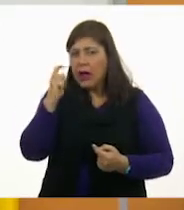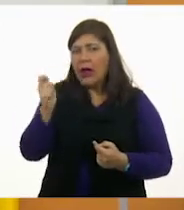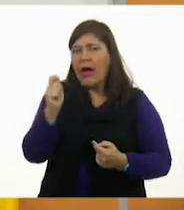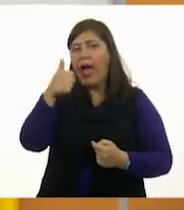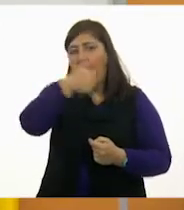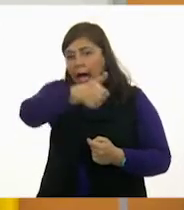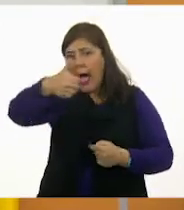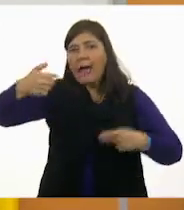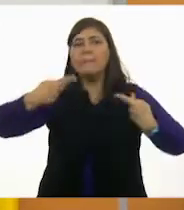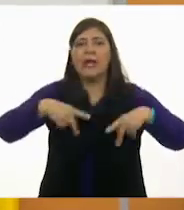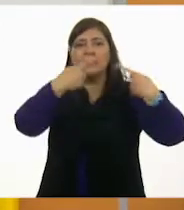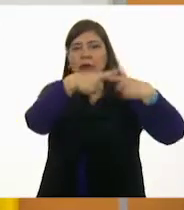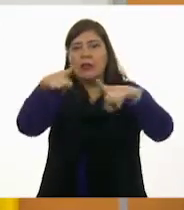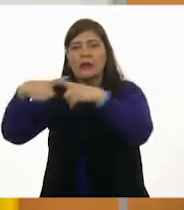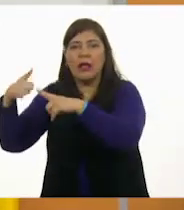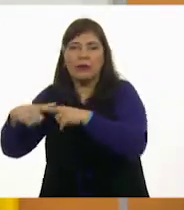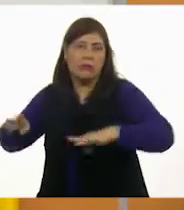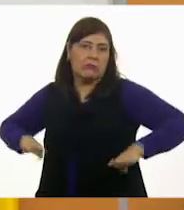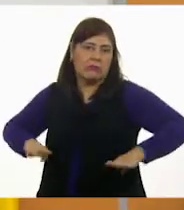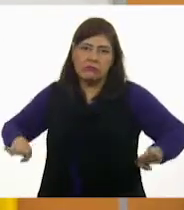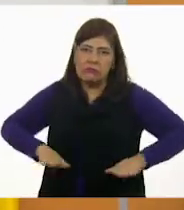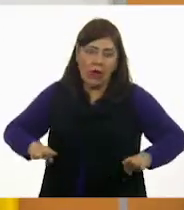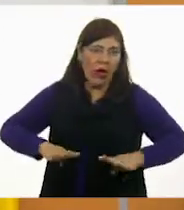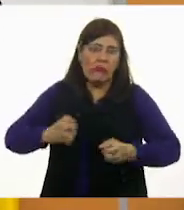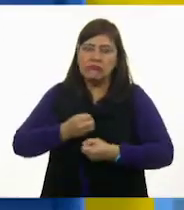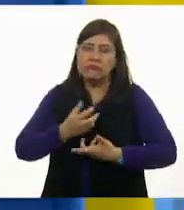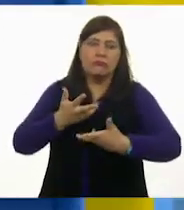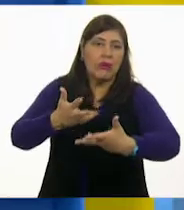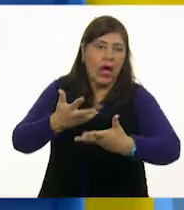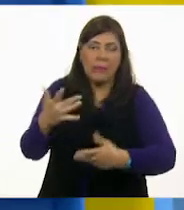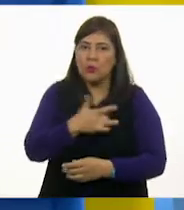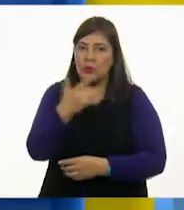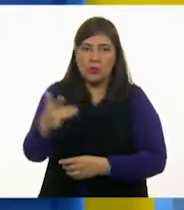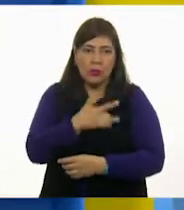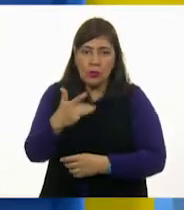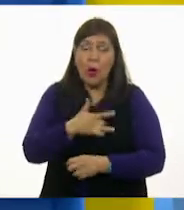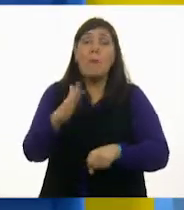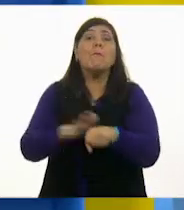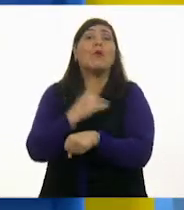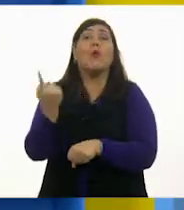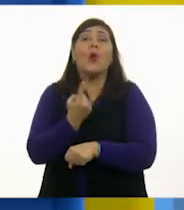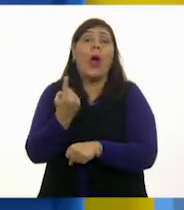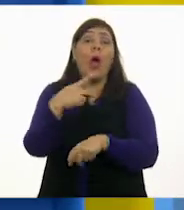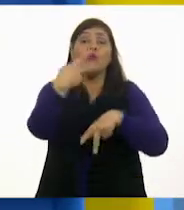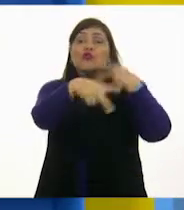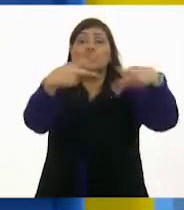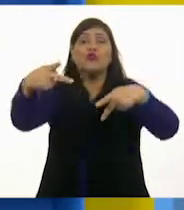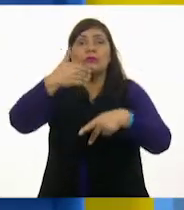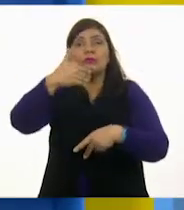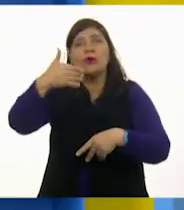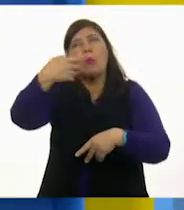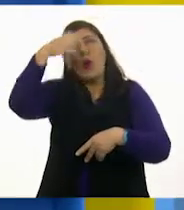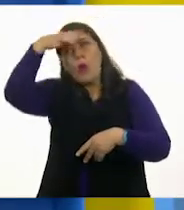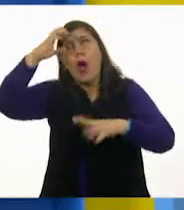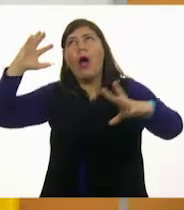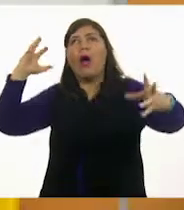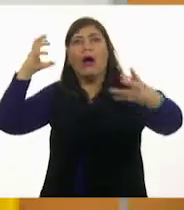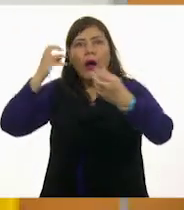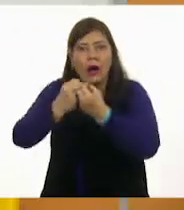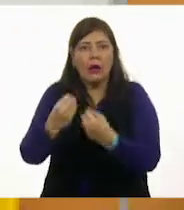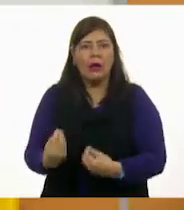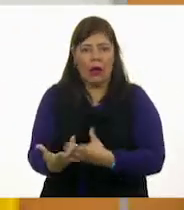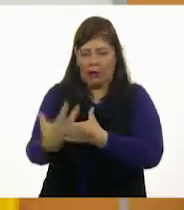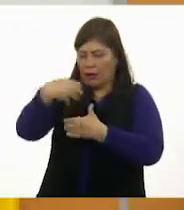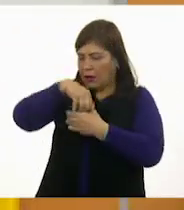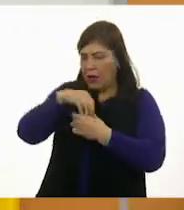responde a las emociones de una forma diferente. Ajá. Porque tiene que ver con su experiencia, con las